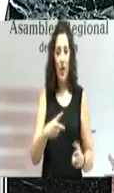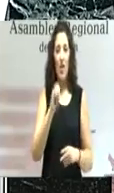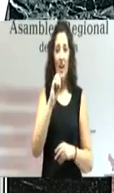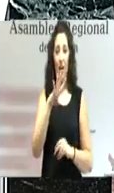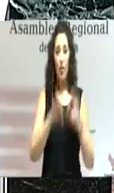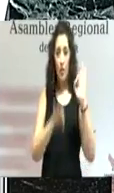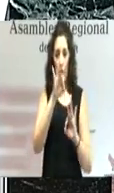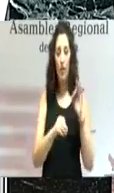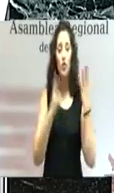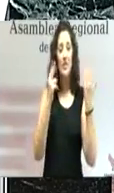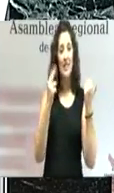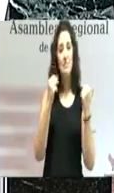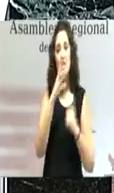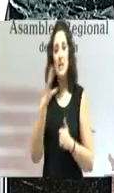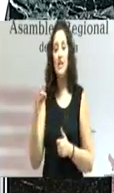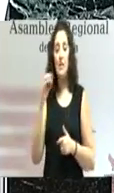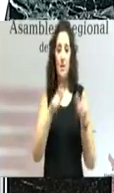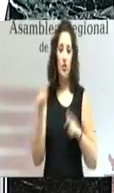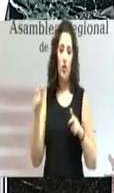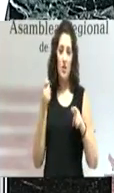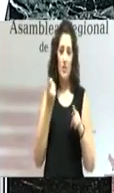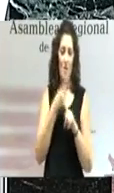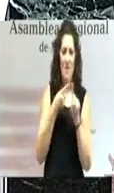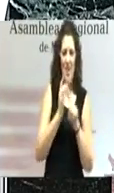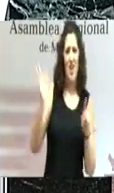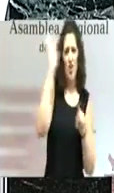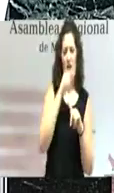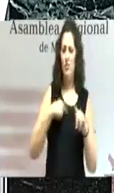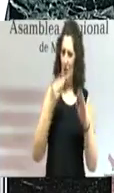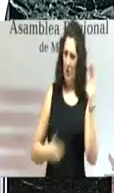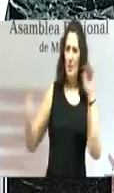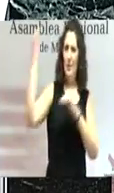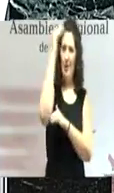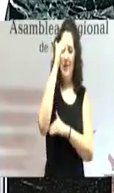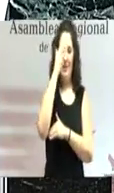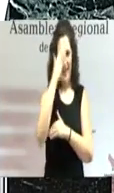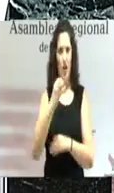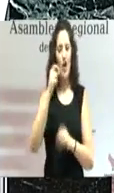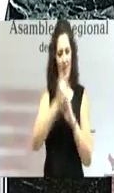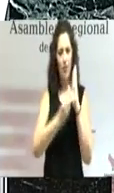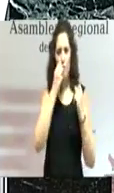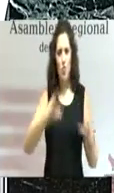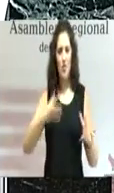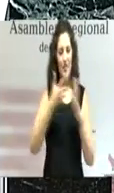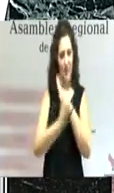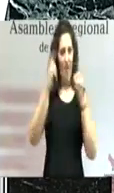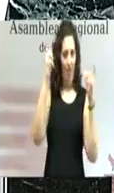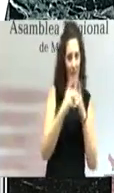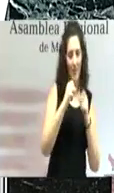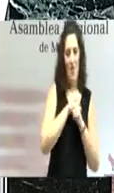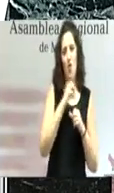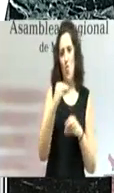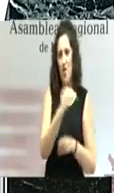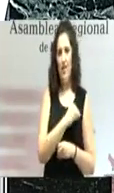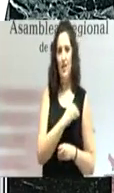7.500 personas, por encima de la media nacional, creo que son datos alentadores. Además, los